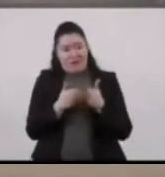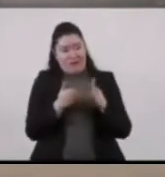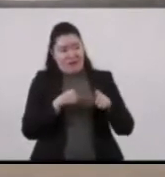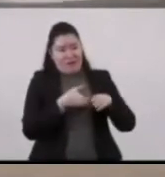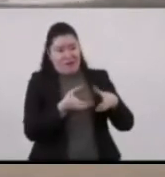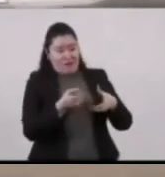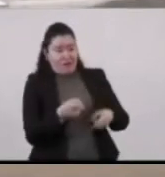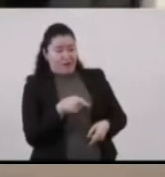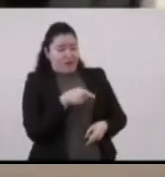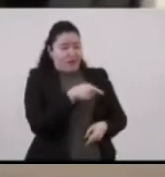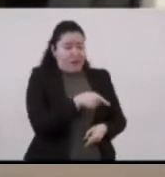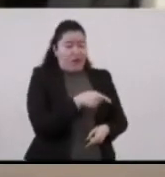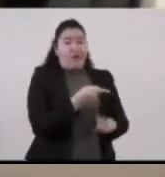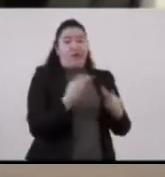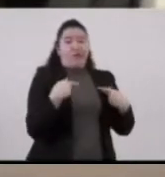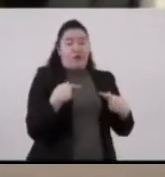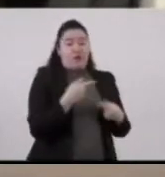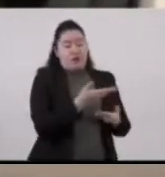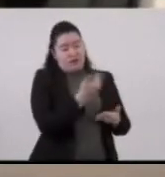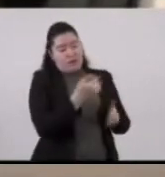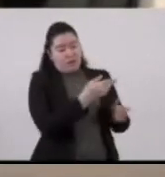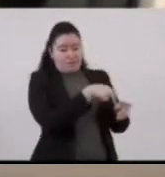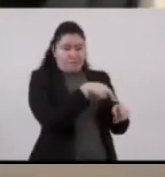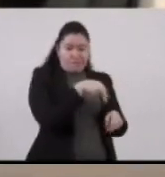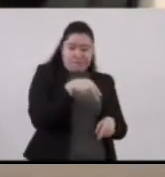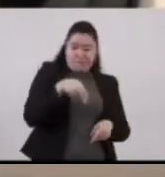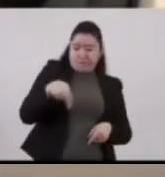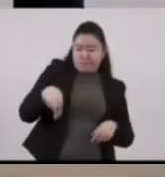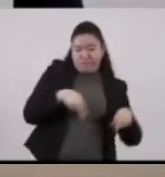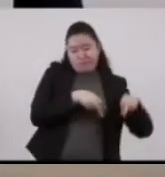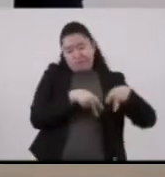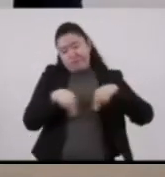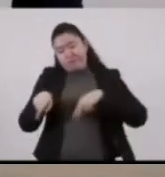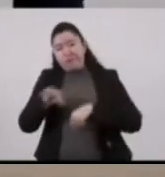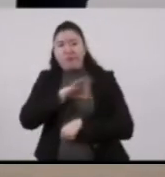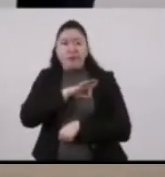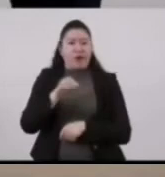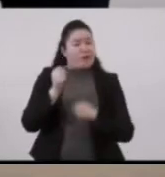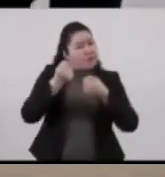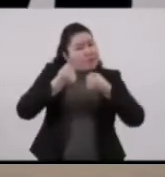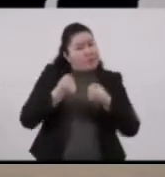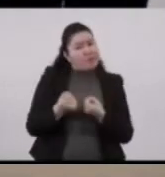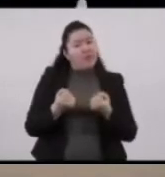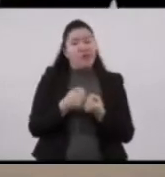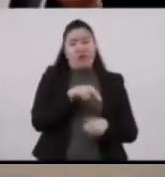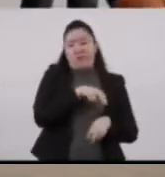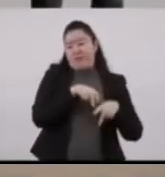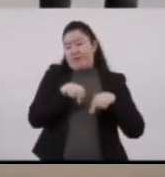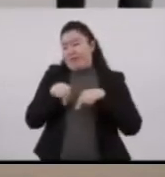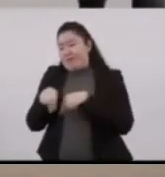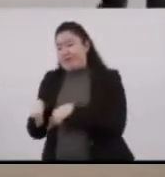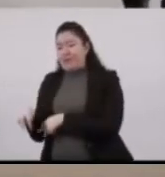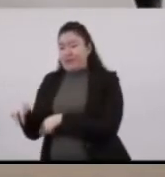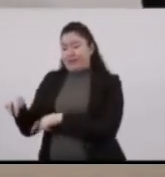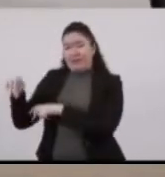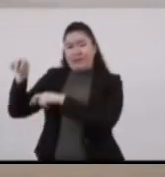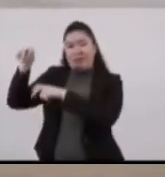donde tenemos personal que ayuda a que se haga el cruce peatonal de forma segura. Se hace el cruce peatonal y las personas